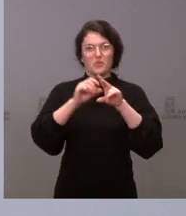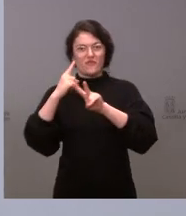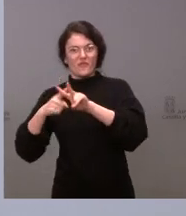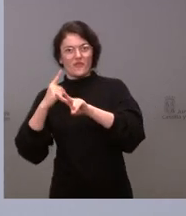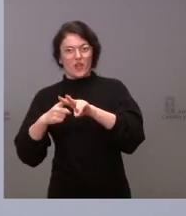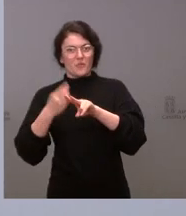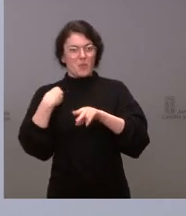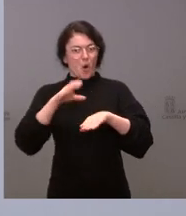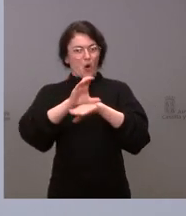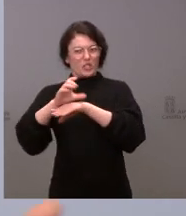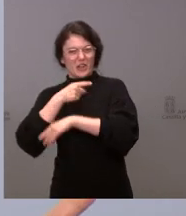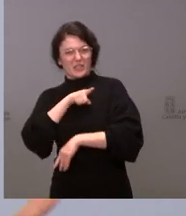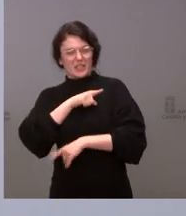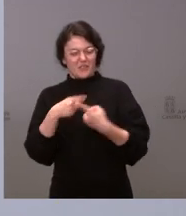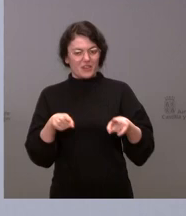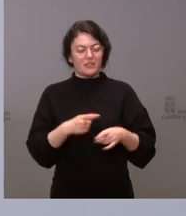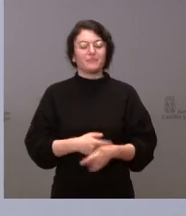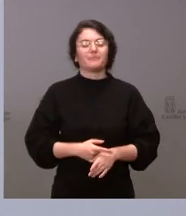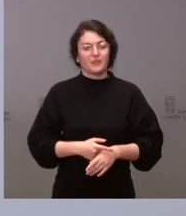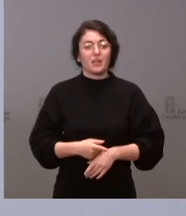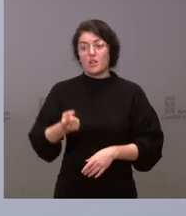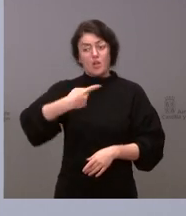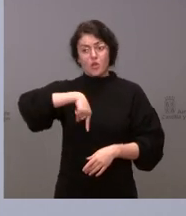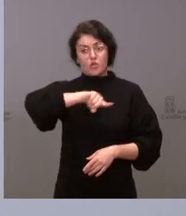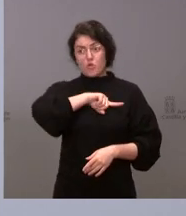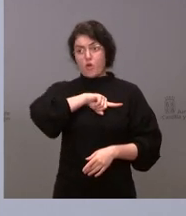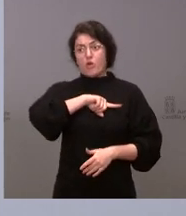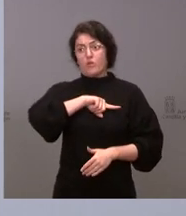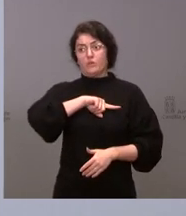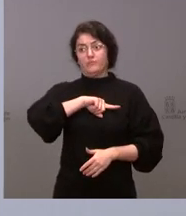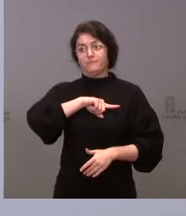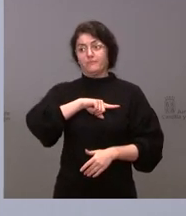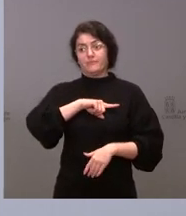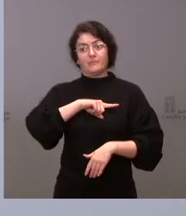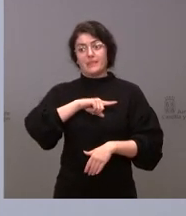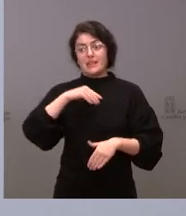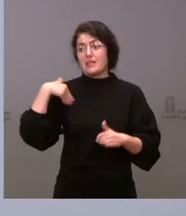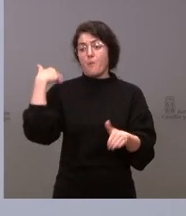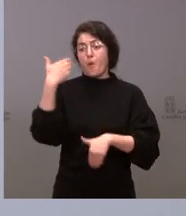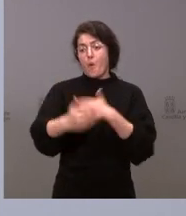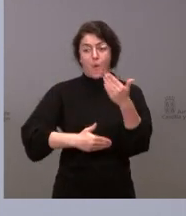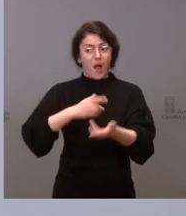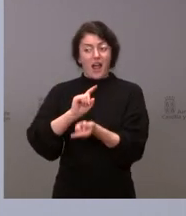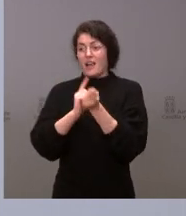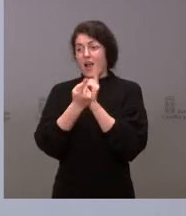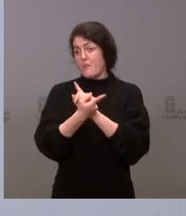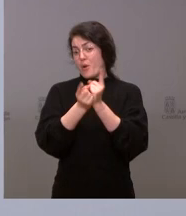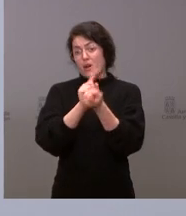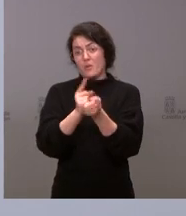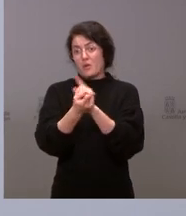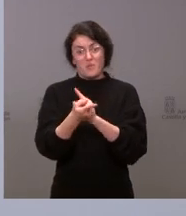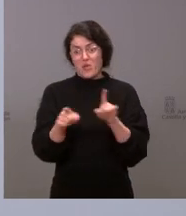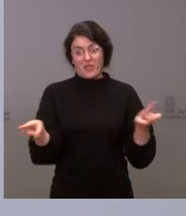circunstancia, todos cambiamos con el paso del tiempo. Todos, incluso, aunque te quedes fijo en una posición,